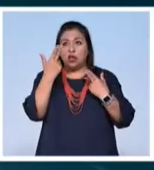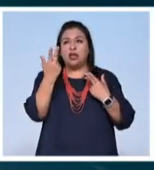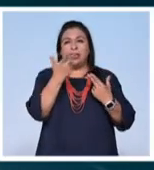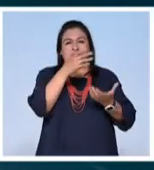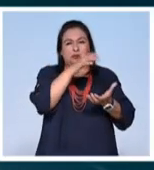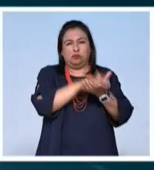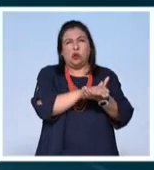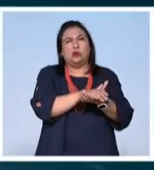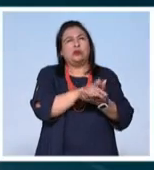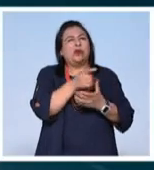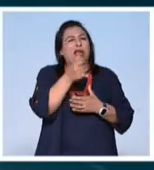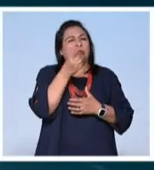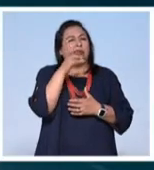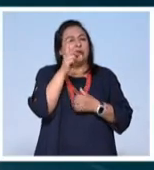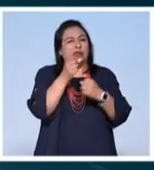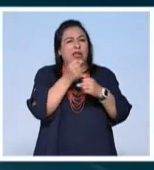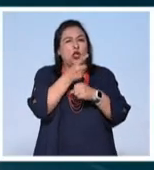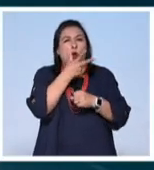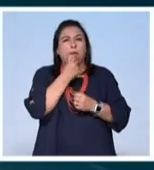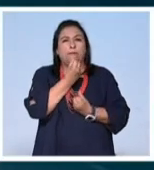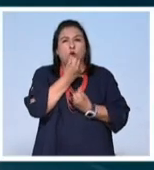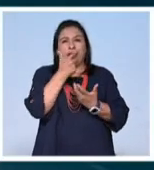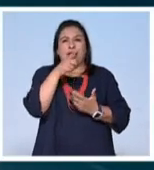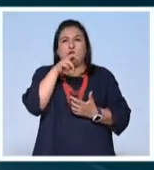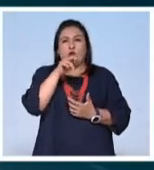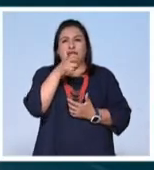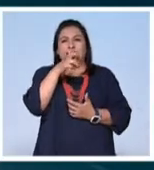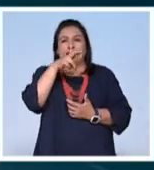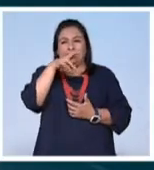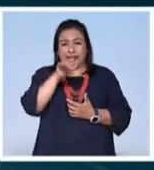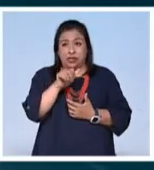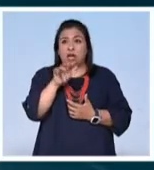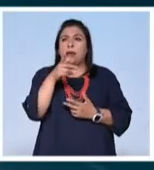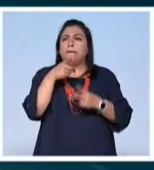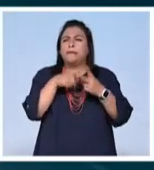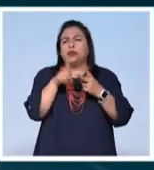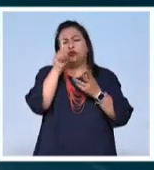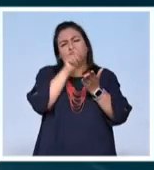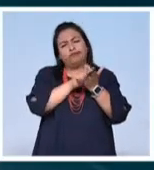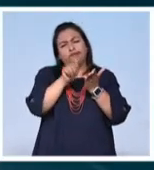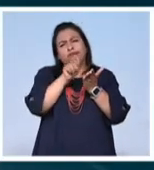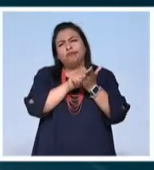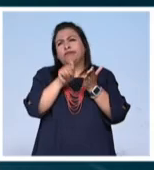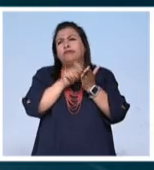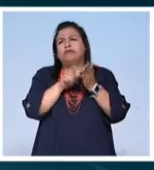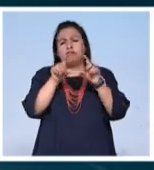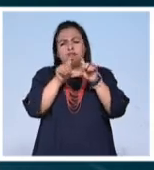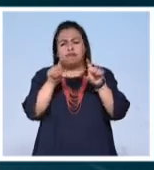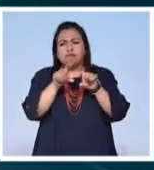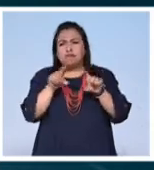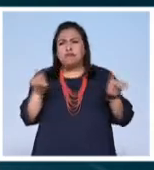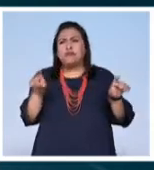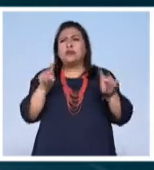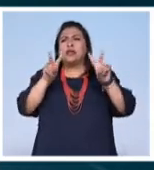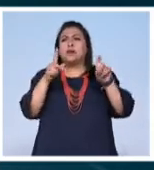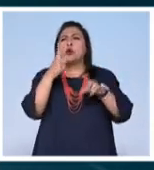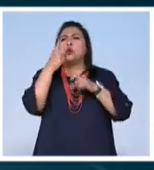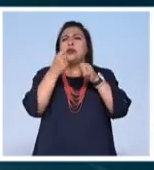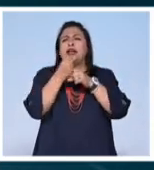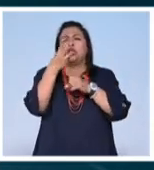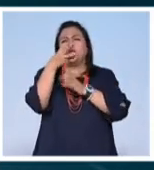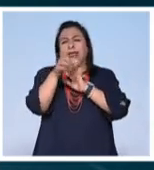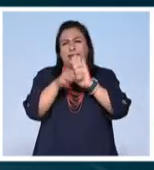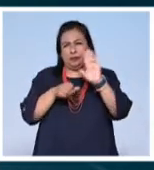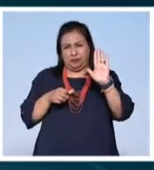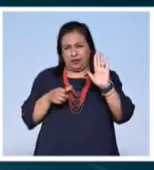pareja por casi tres décadas el poeta Luis García Montero comenzó a escribir los primeros versos de Un Año y Tres